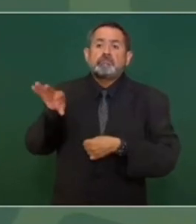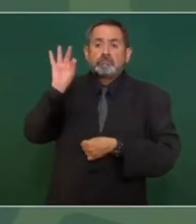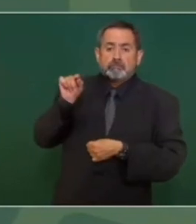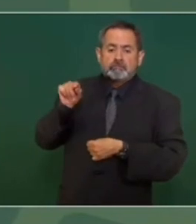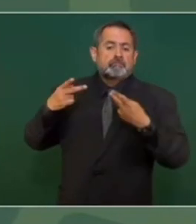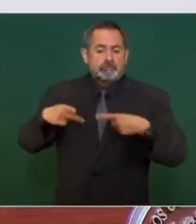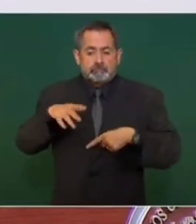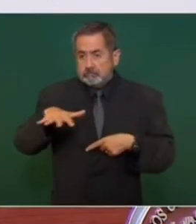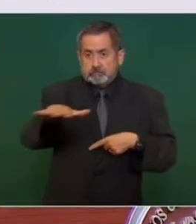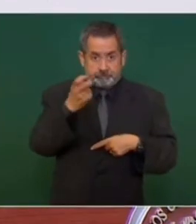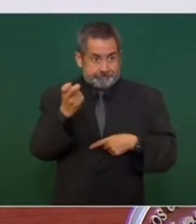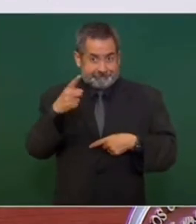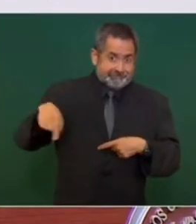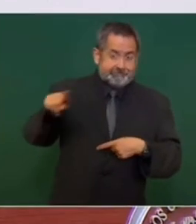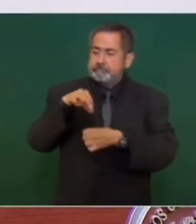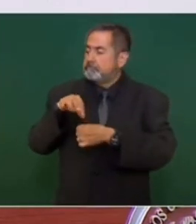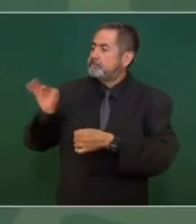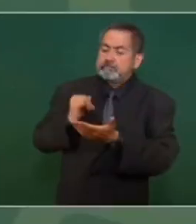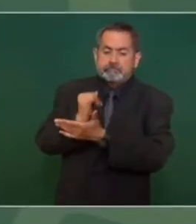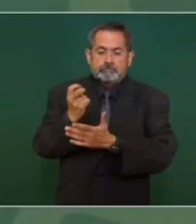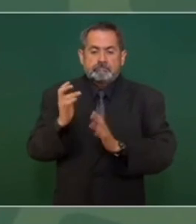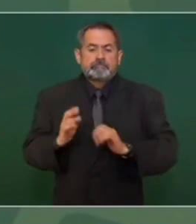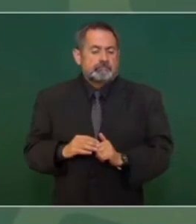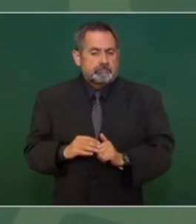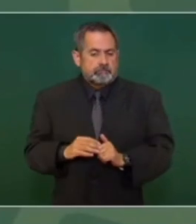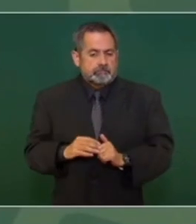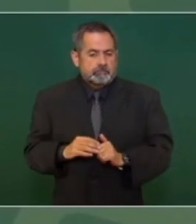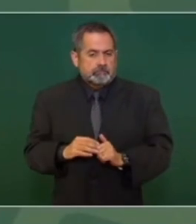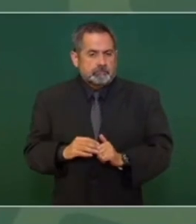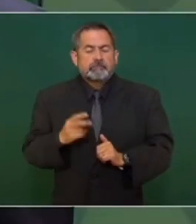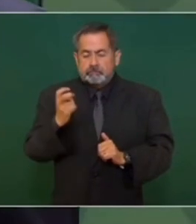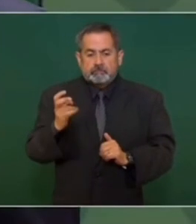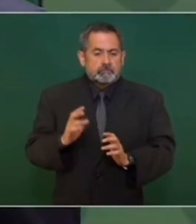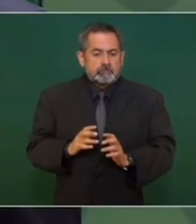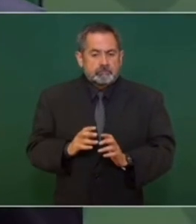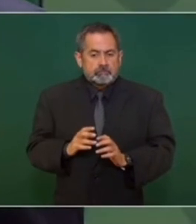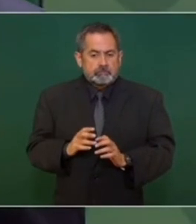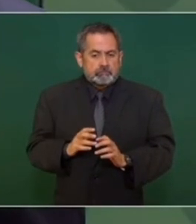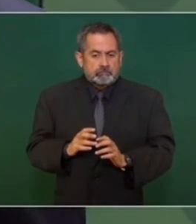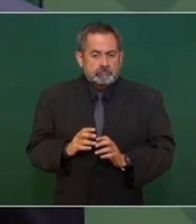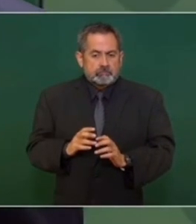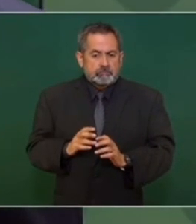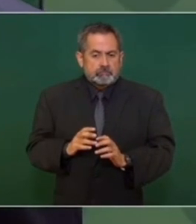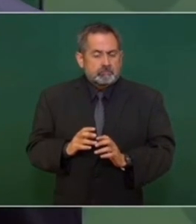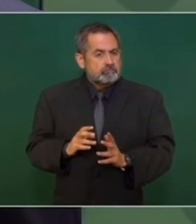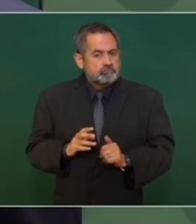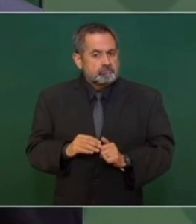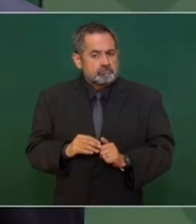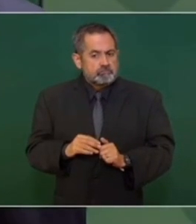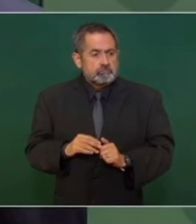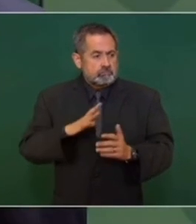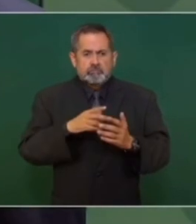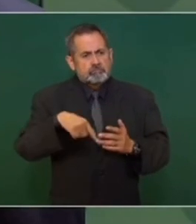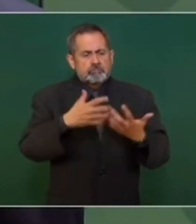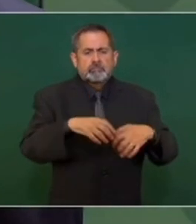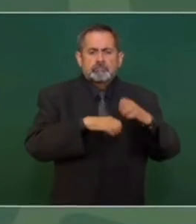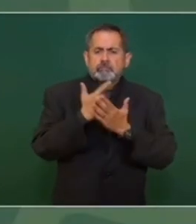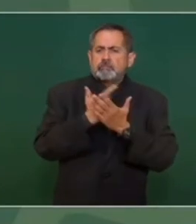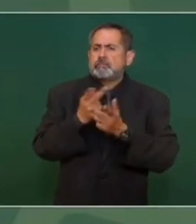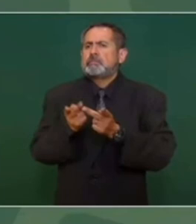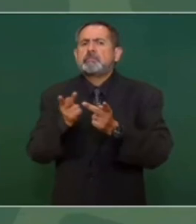que sean los ciudadanos los que decidan. Y hay muy buenas encuestadoras